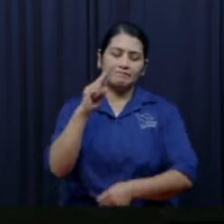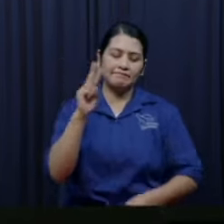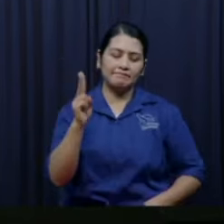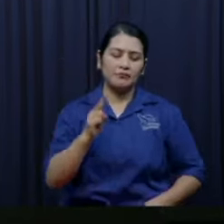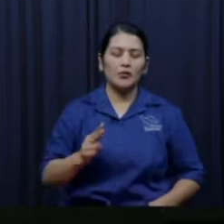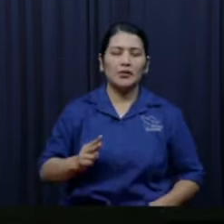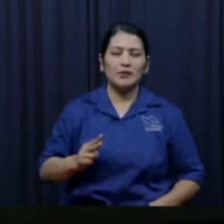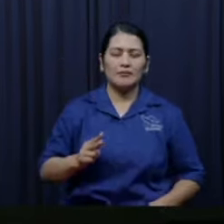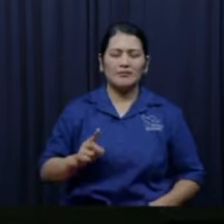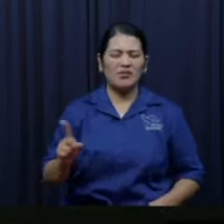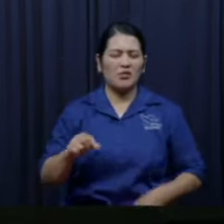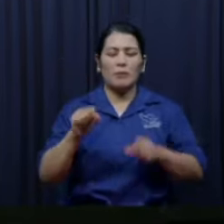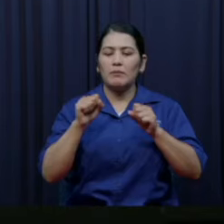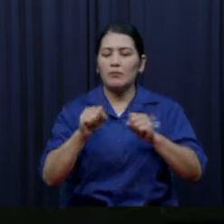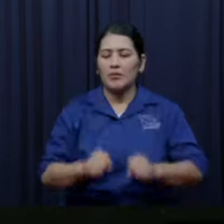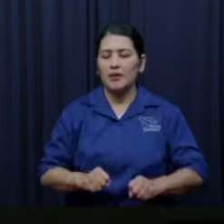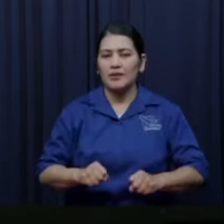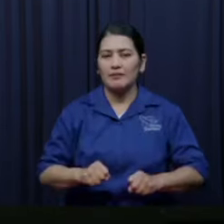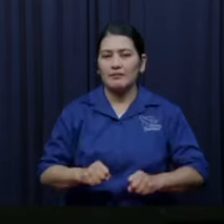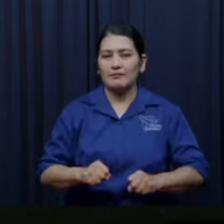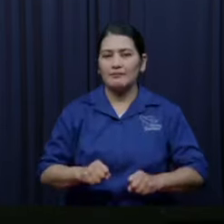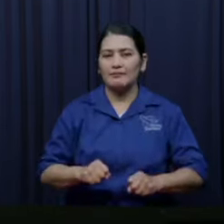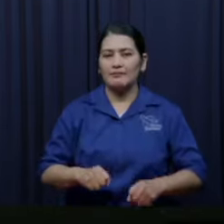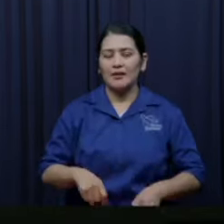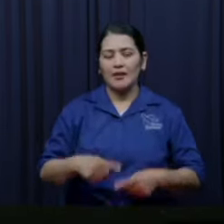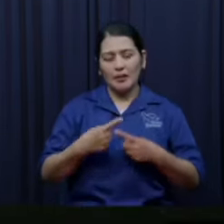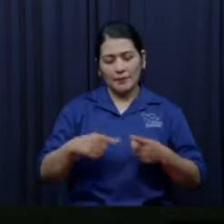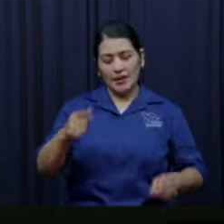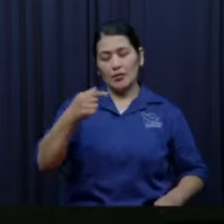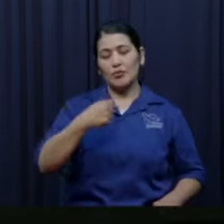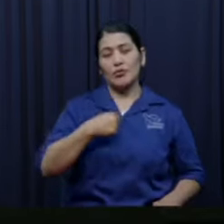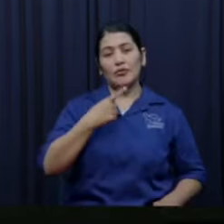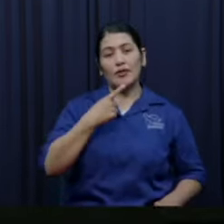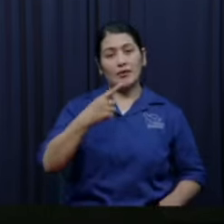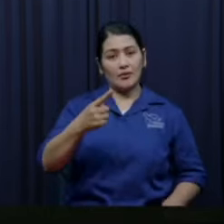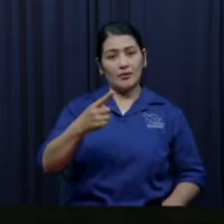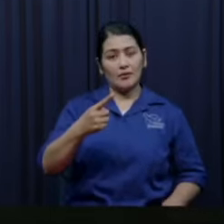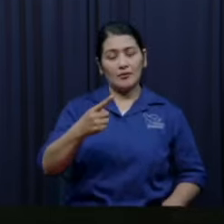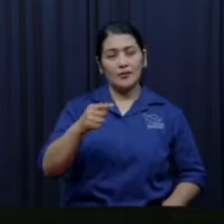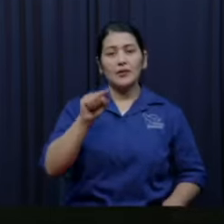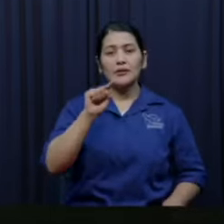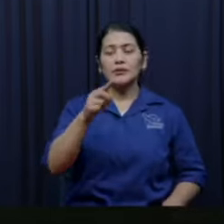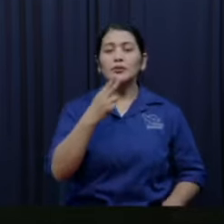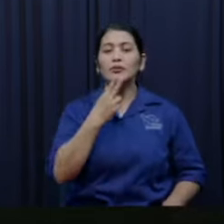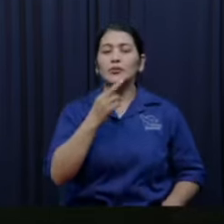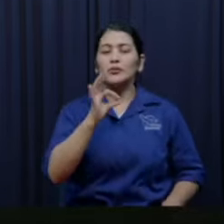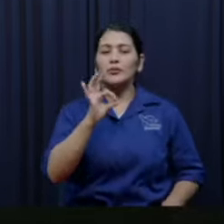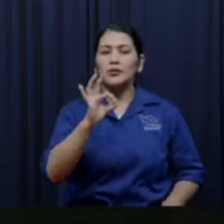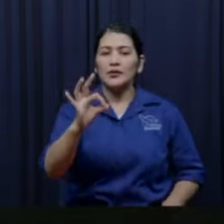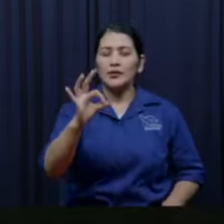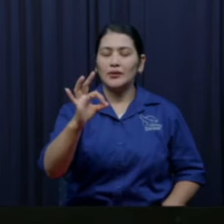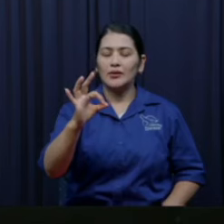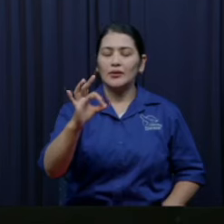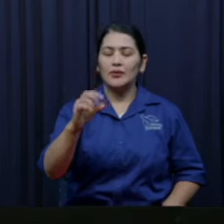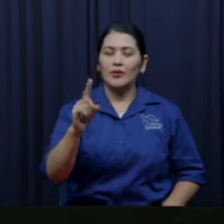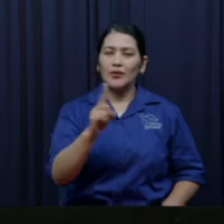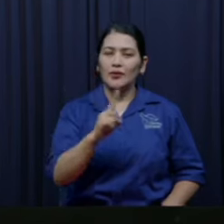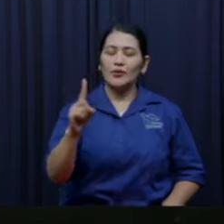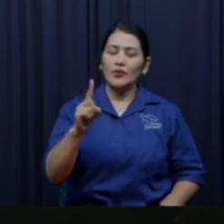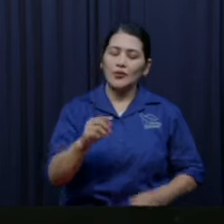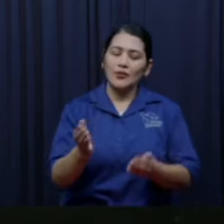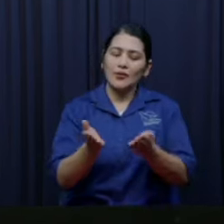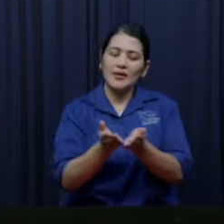yo te quiero decir que si tu hijo no ha alcanzado las cosas que tú quisieras de todas maneras tienes un tesoro en él que debes descubrir